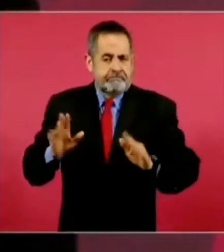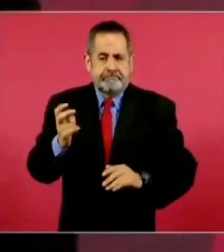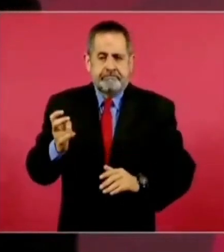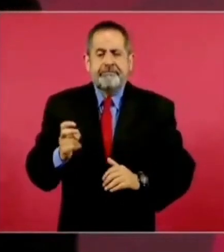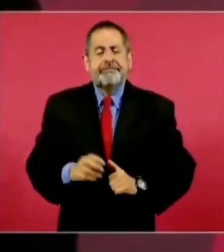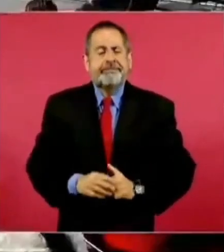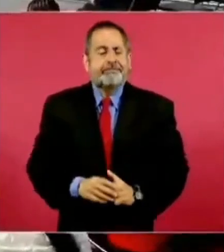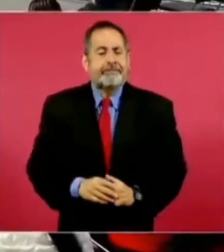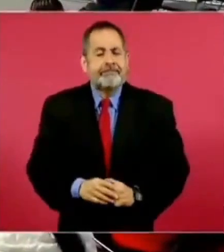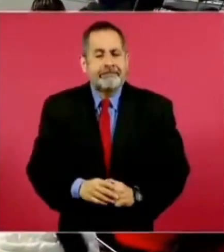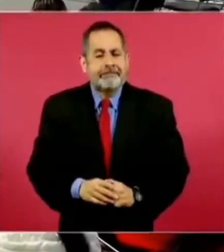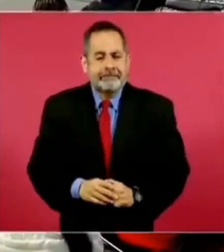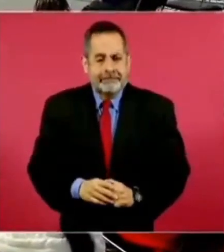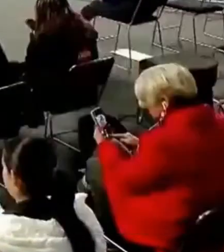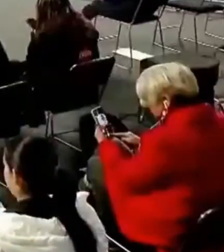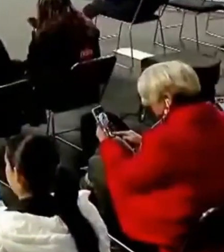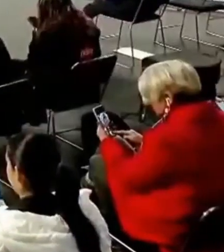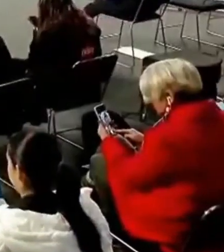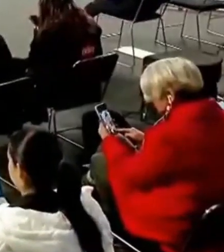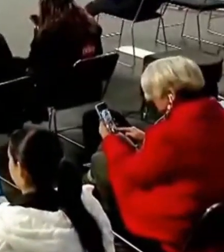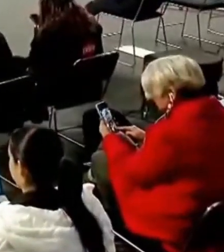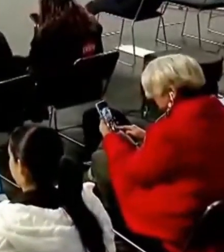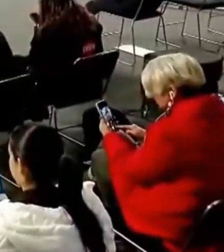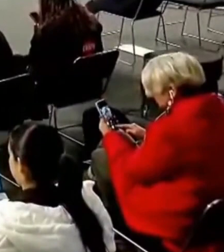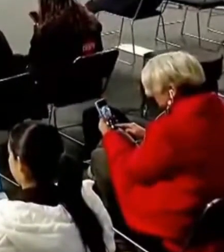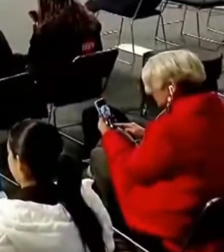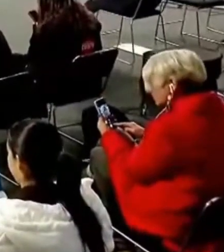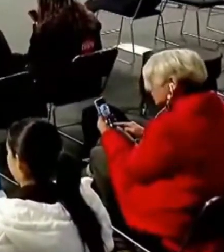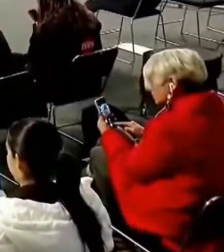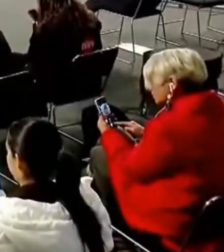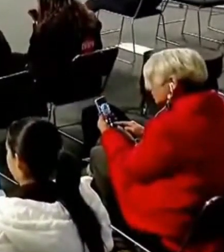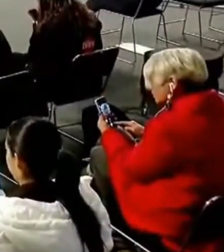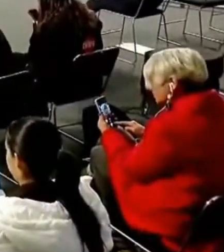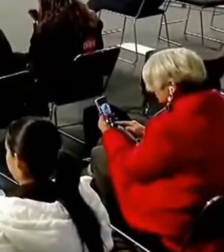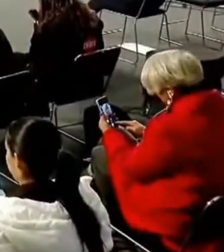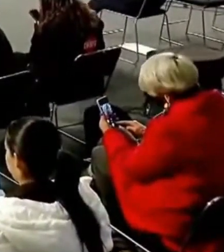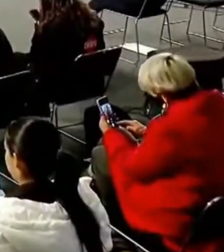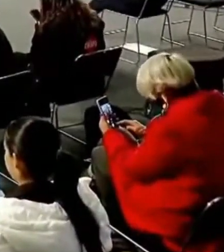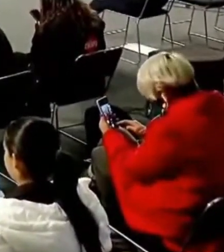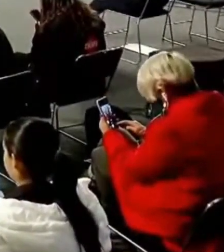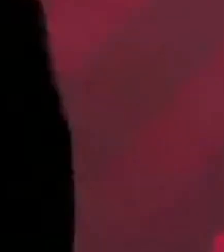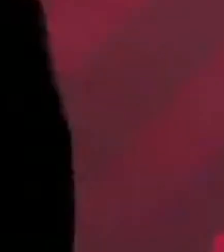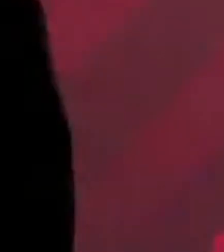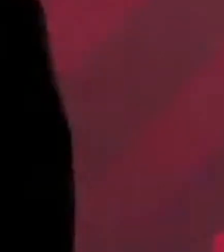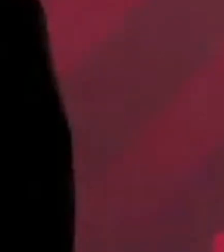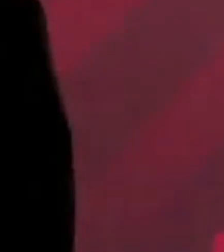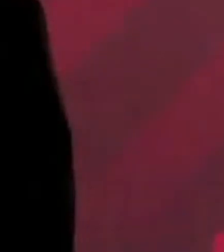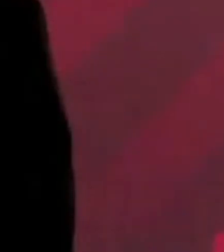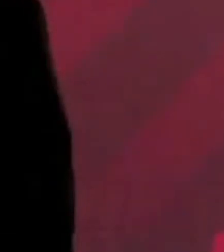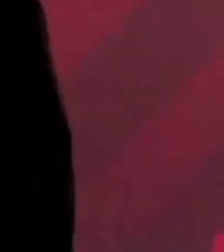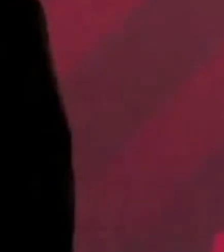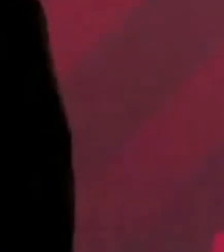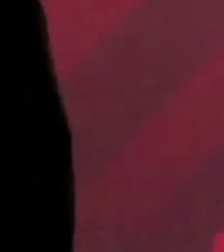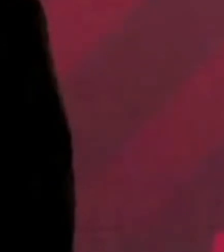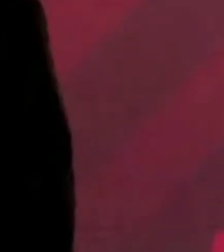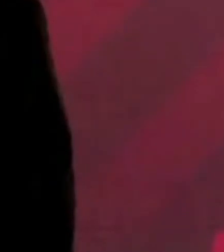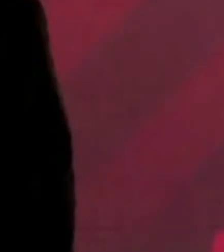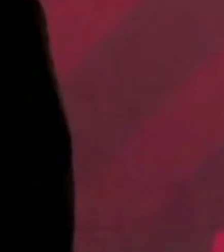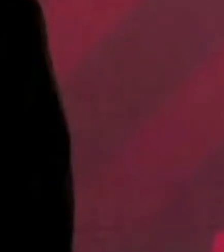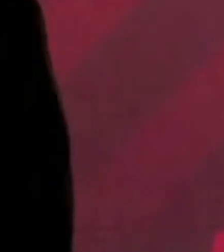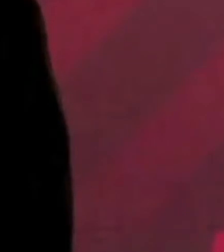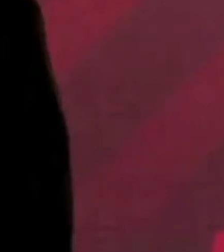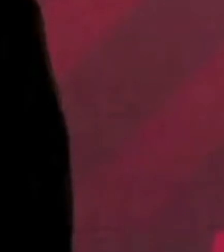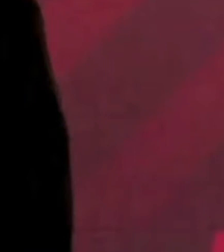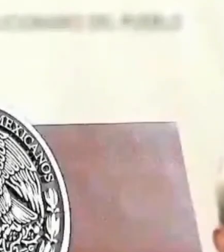y ya tomé esa esa decisión y estoy contento soy muy muy